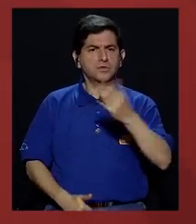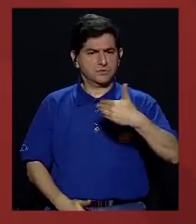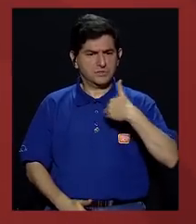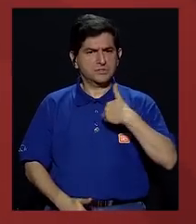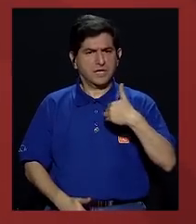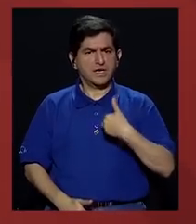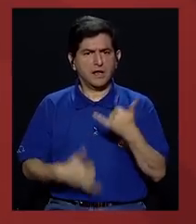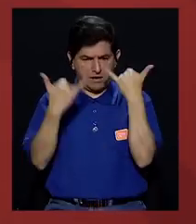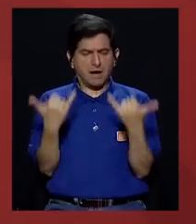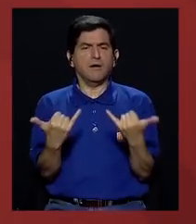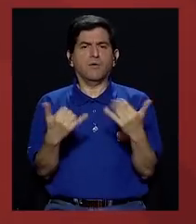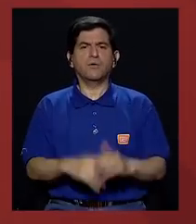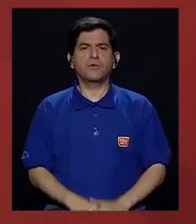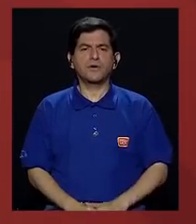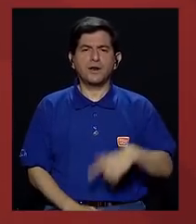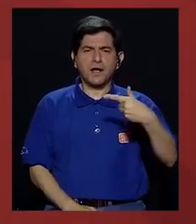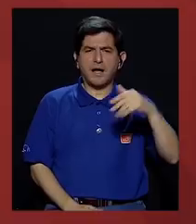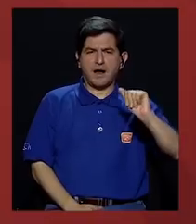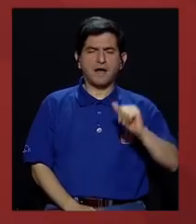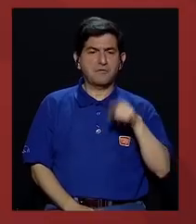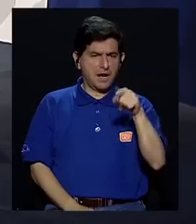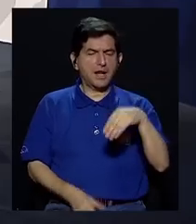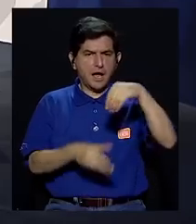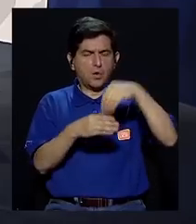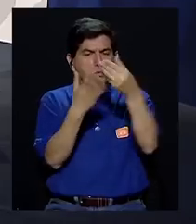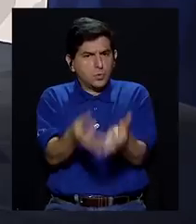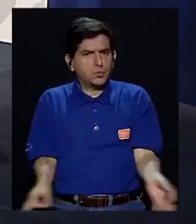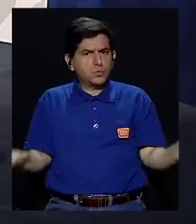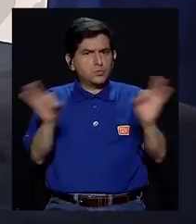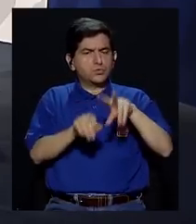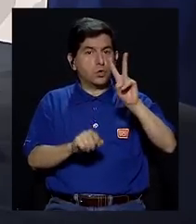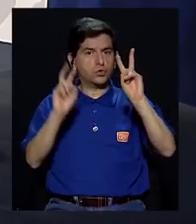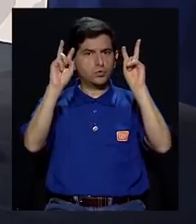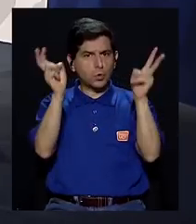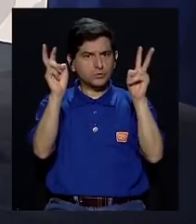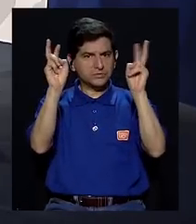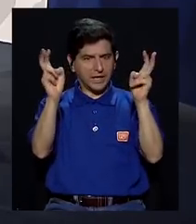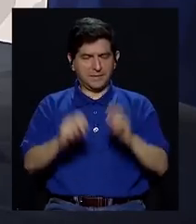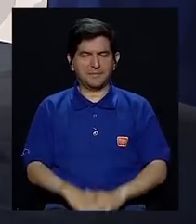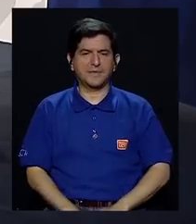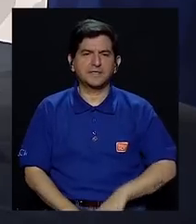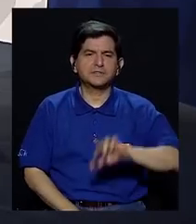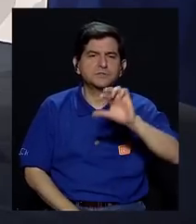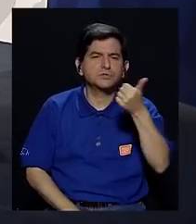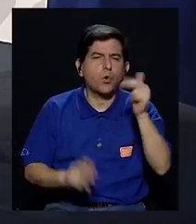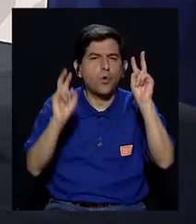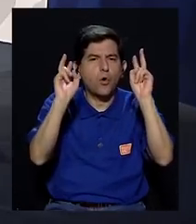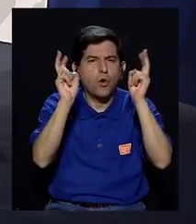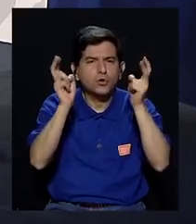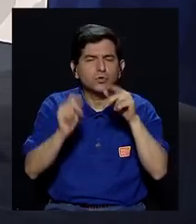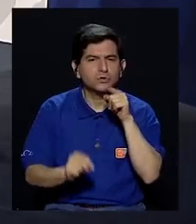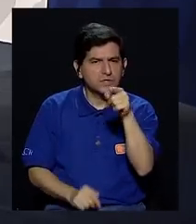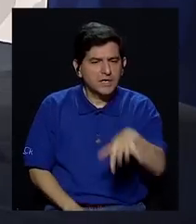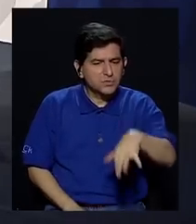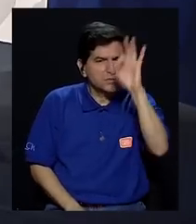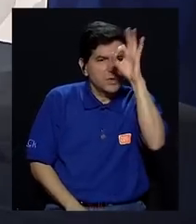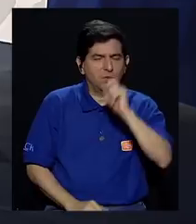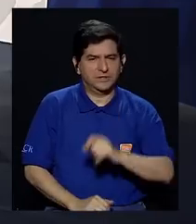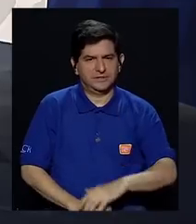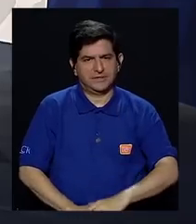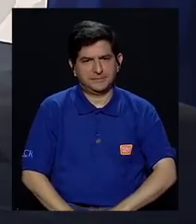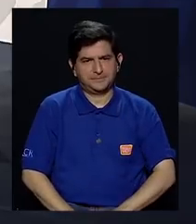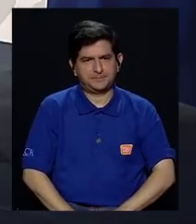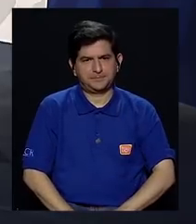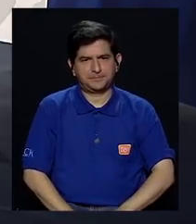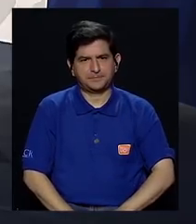que tenemos en la mesa? Gabriela nos hacía un aporte fundamental de dos temas específicos. ¿Cuáles otros temas se encuentran, don Randall?